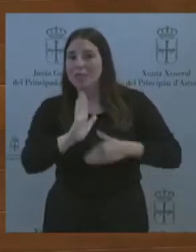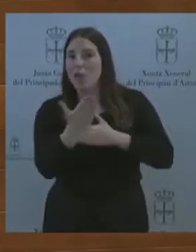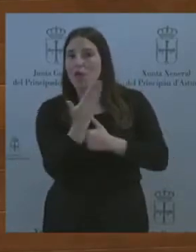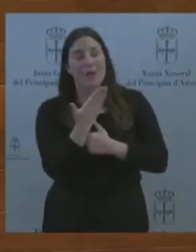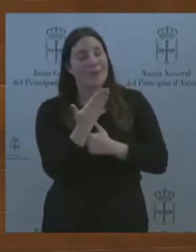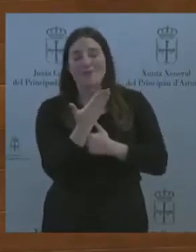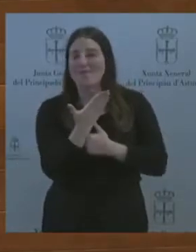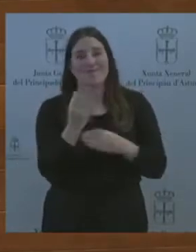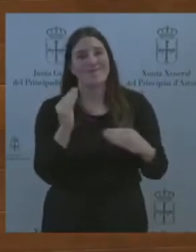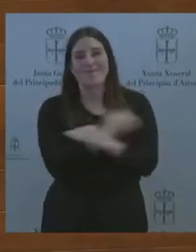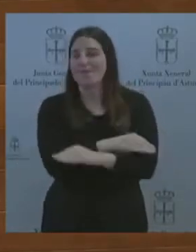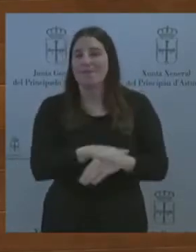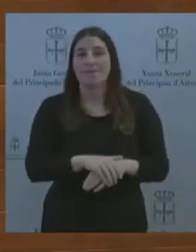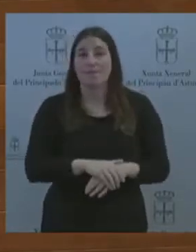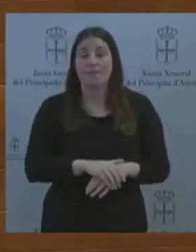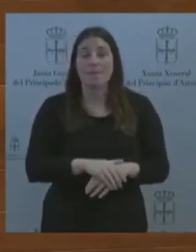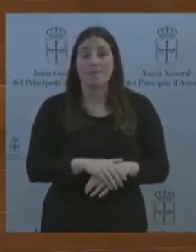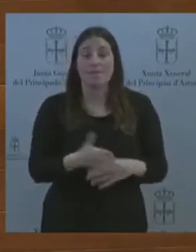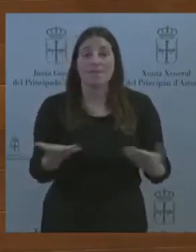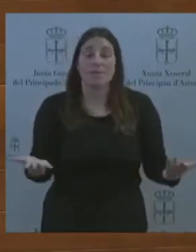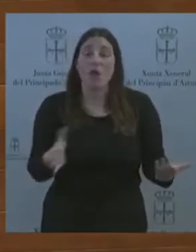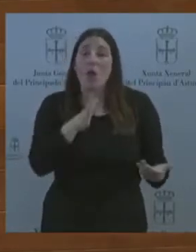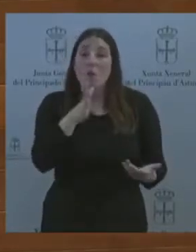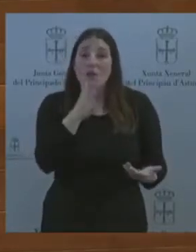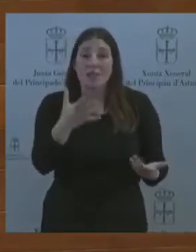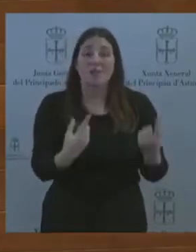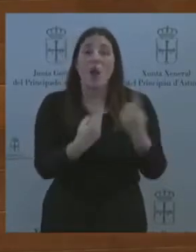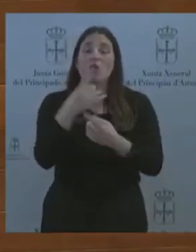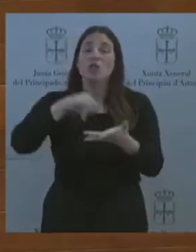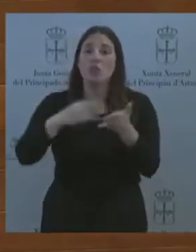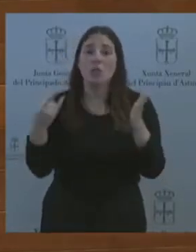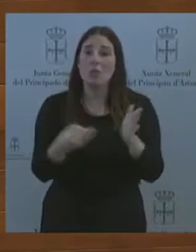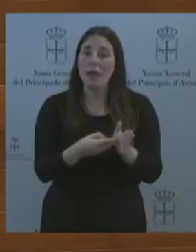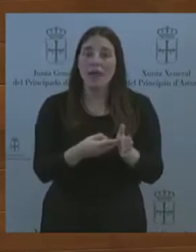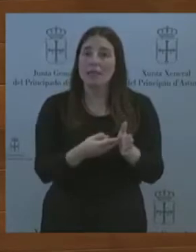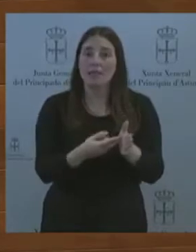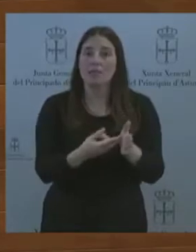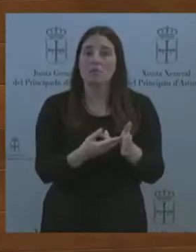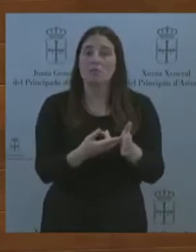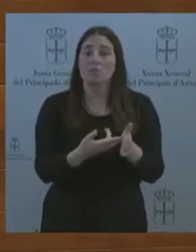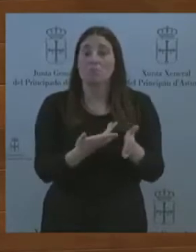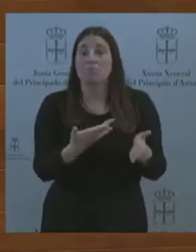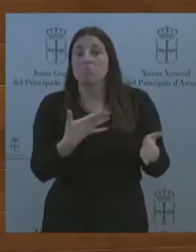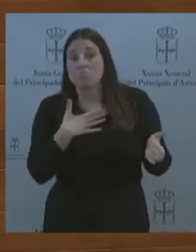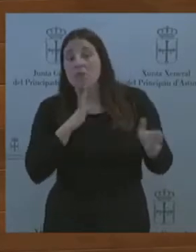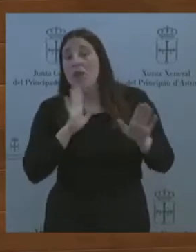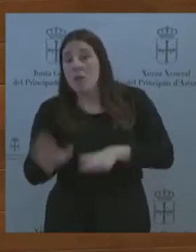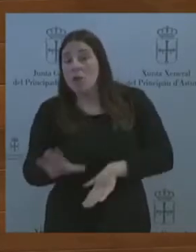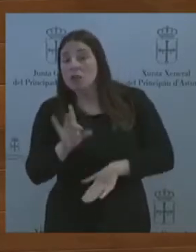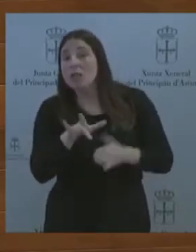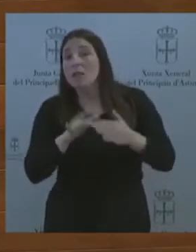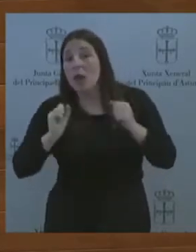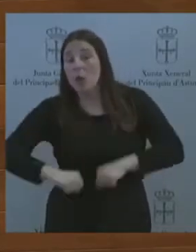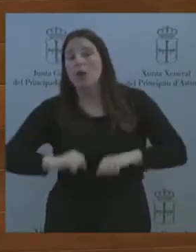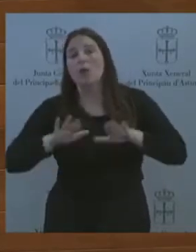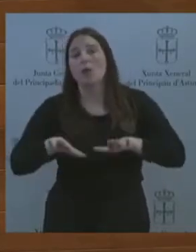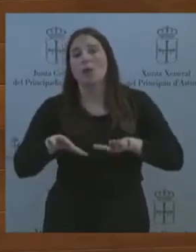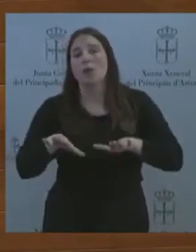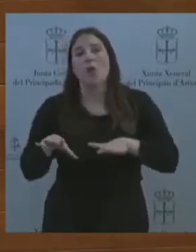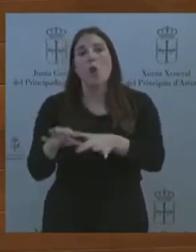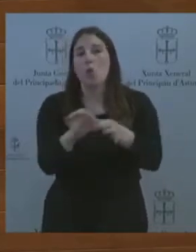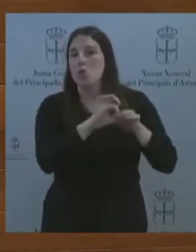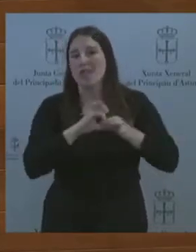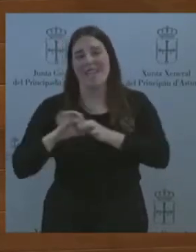elaboración de planes de los cuales estamos a favor, pero siempre, siempre, desde la unidad y la uniformidad, en su creación para todo el